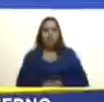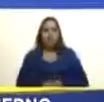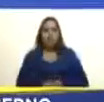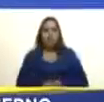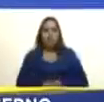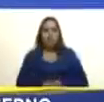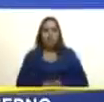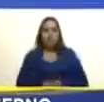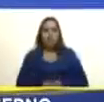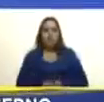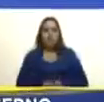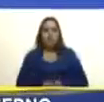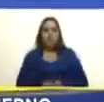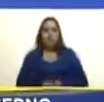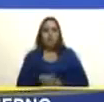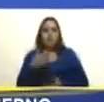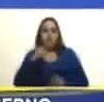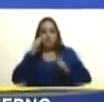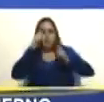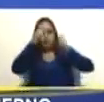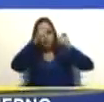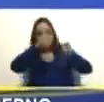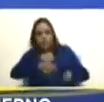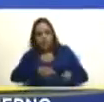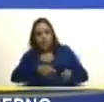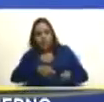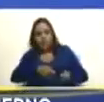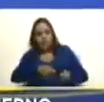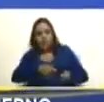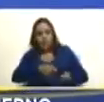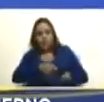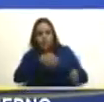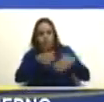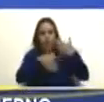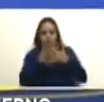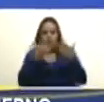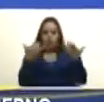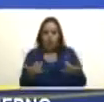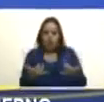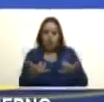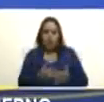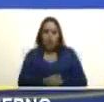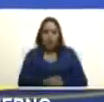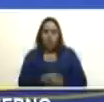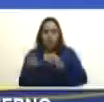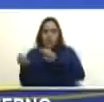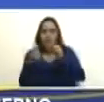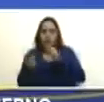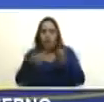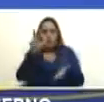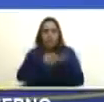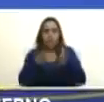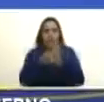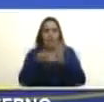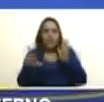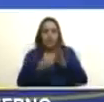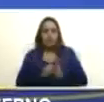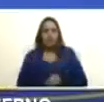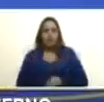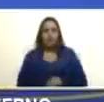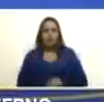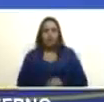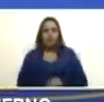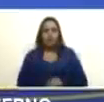de signo de manera provisional hasta tanto se discuta y aprueba la ley orgánica